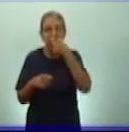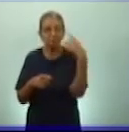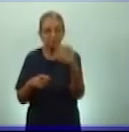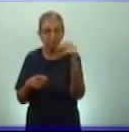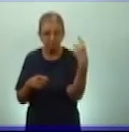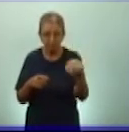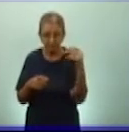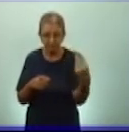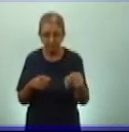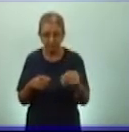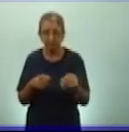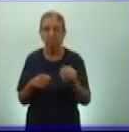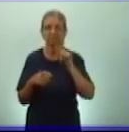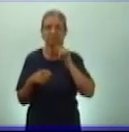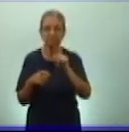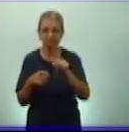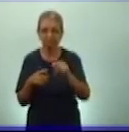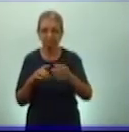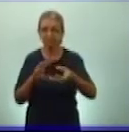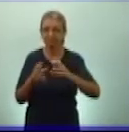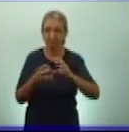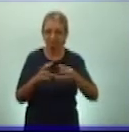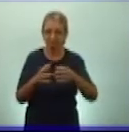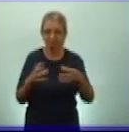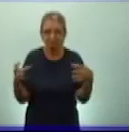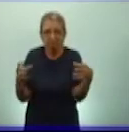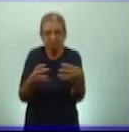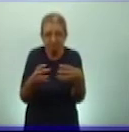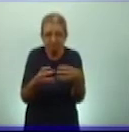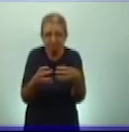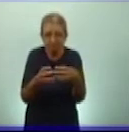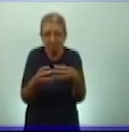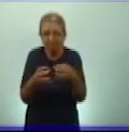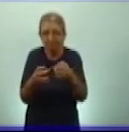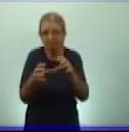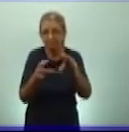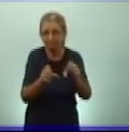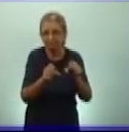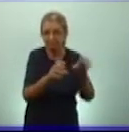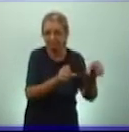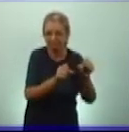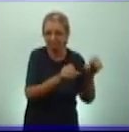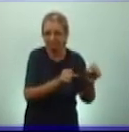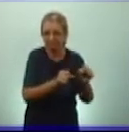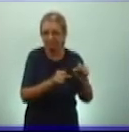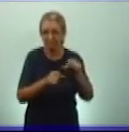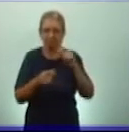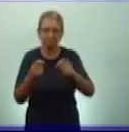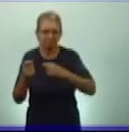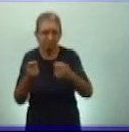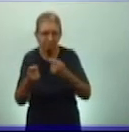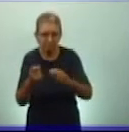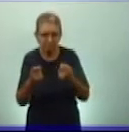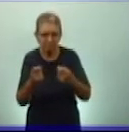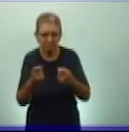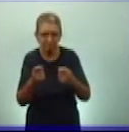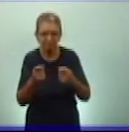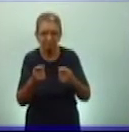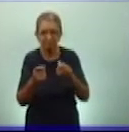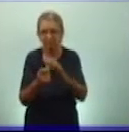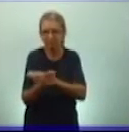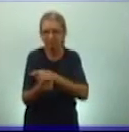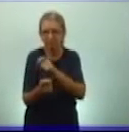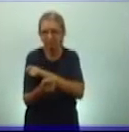esclavos. Esclavos incluso que fueron también conquistando a partir de esas batallas de conquista y de extensión del